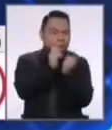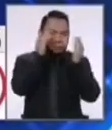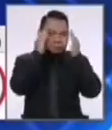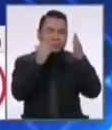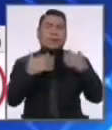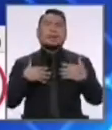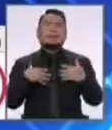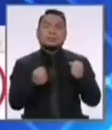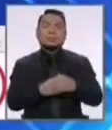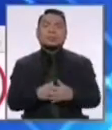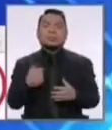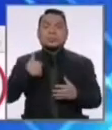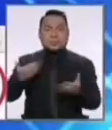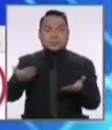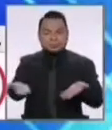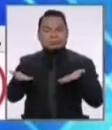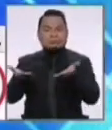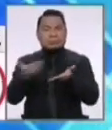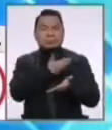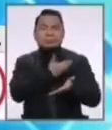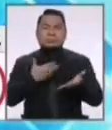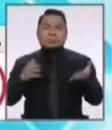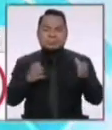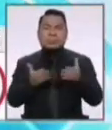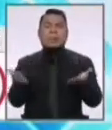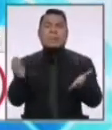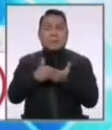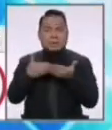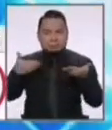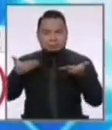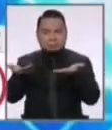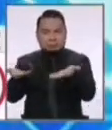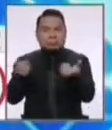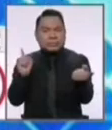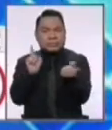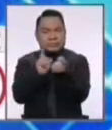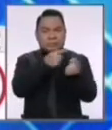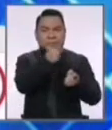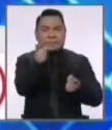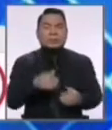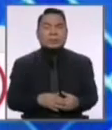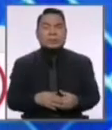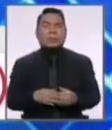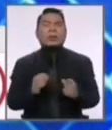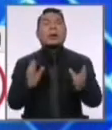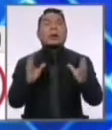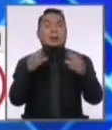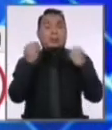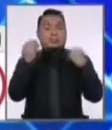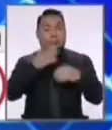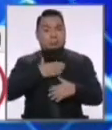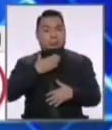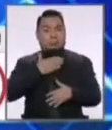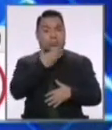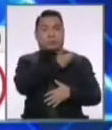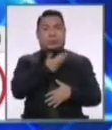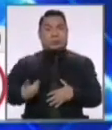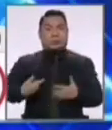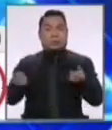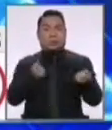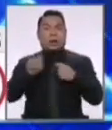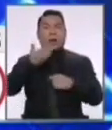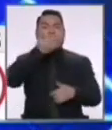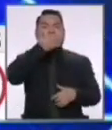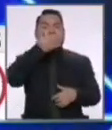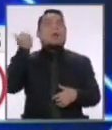vamos a acercar al Estado lo más cerca, lo más cerca que podamos. Por eso, en mi gobierno vamos